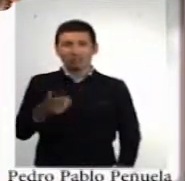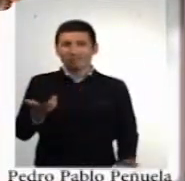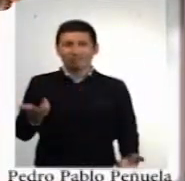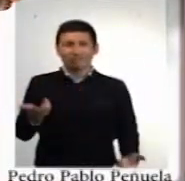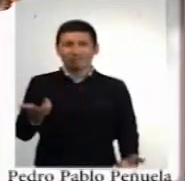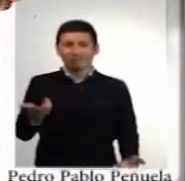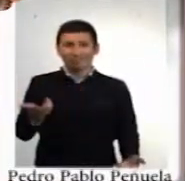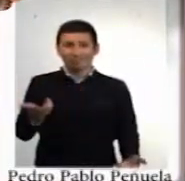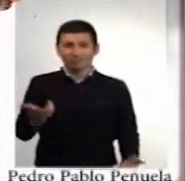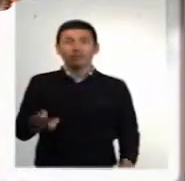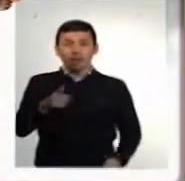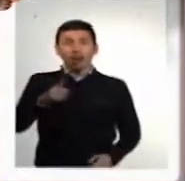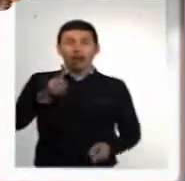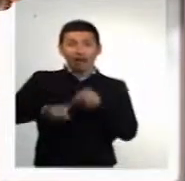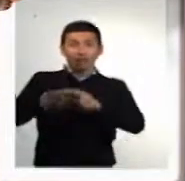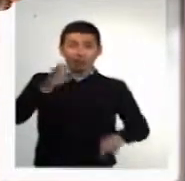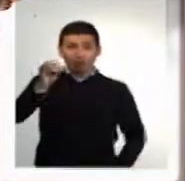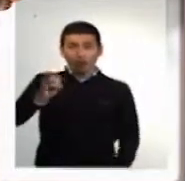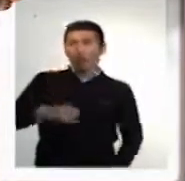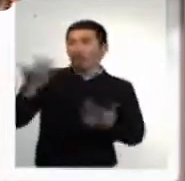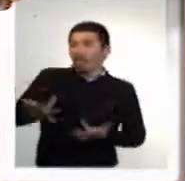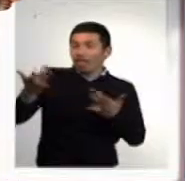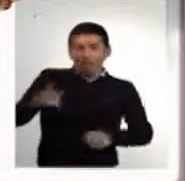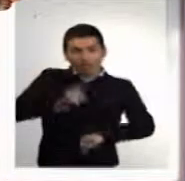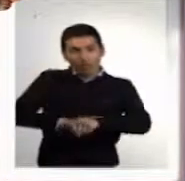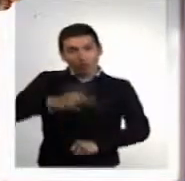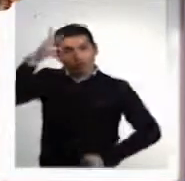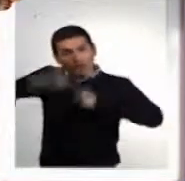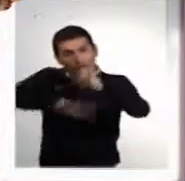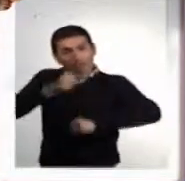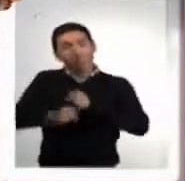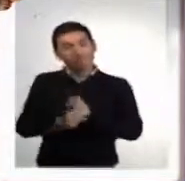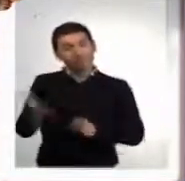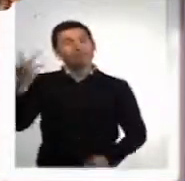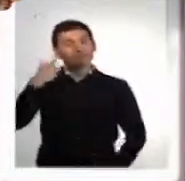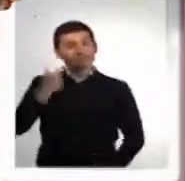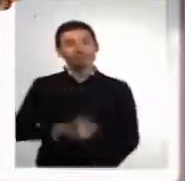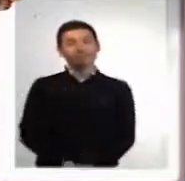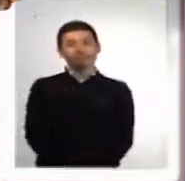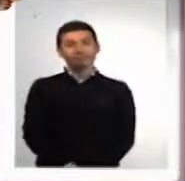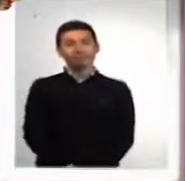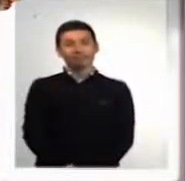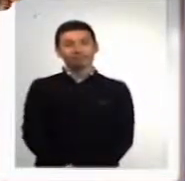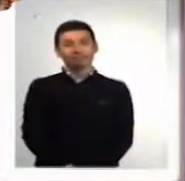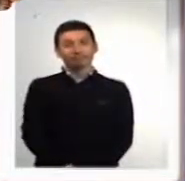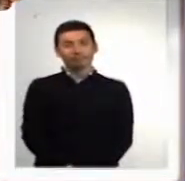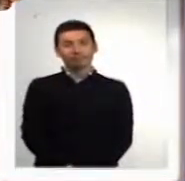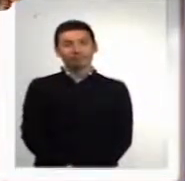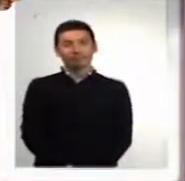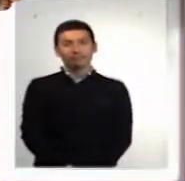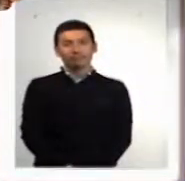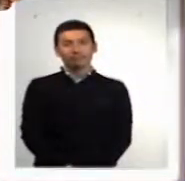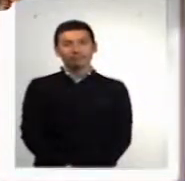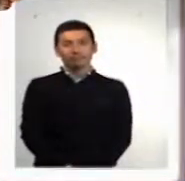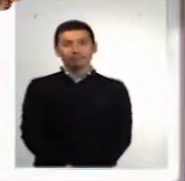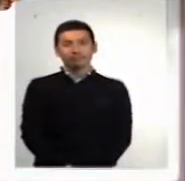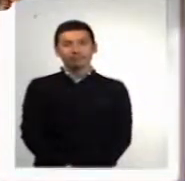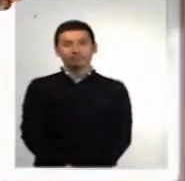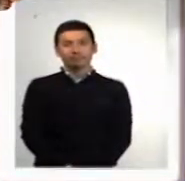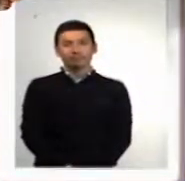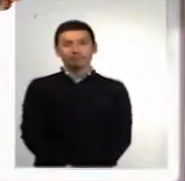conozco a amigos que se han demorado hasta dos años en cruzar. Es la verdad, lo más vital para